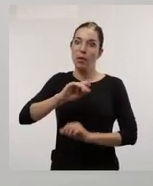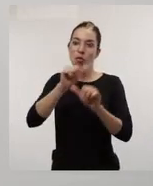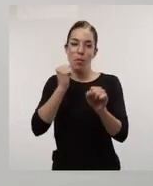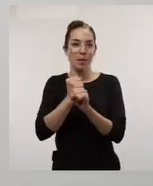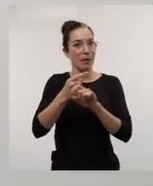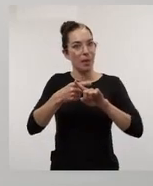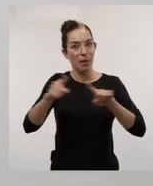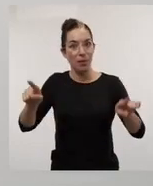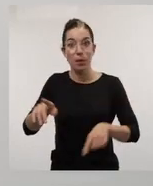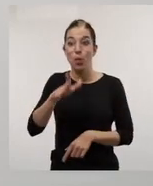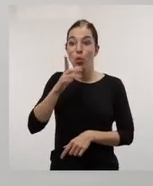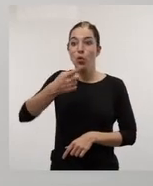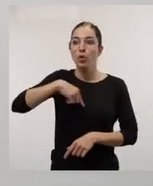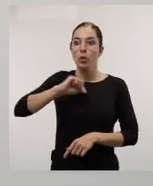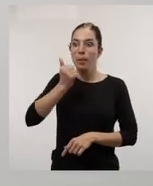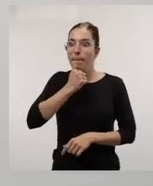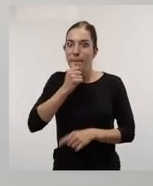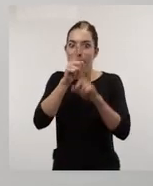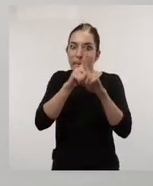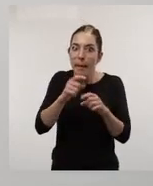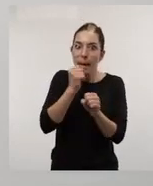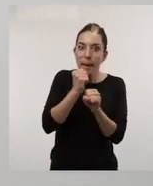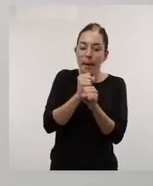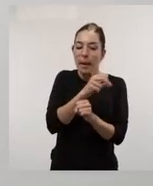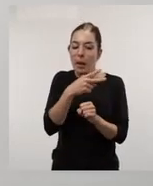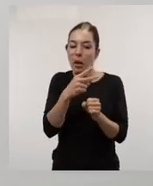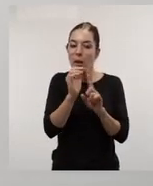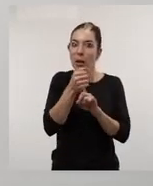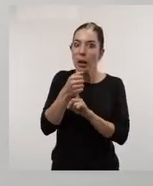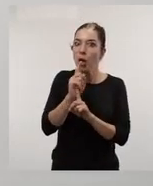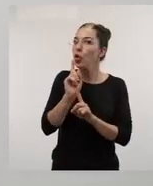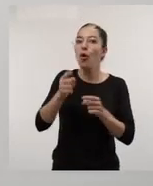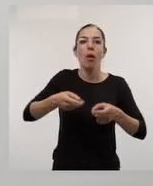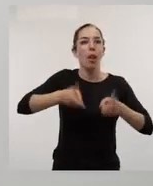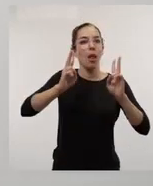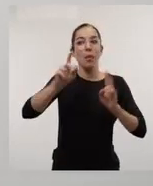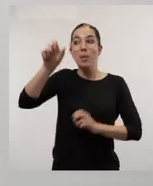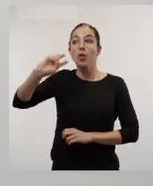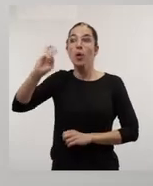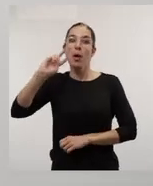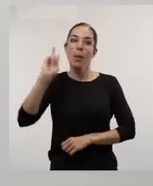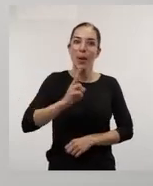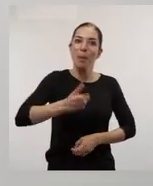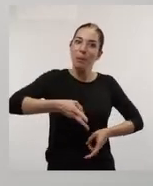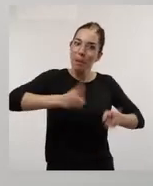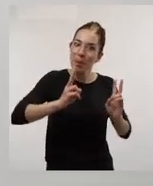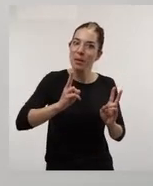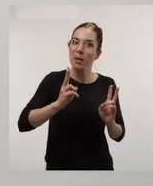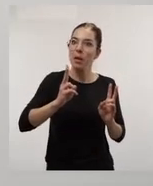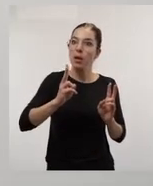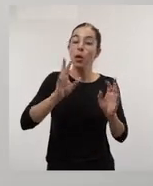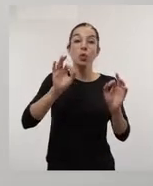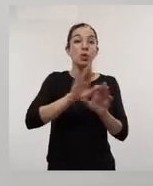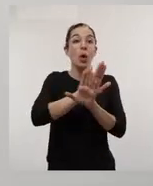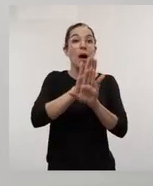en la forma de trabajar. De alguna manera tenemos que levantar las cortinas sobre lo que estamos haciendo y dejar que otros lo vean no